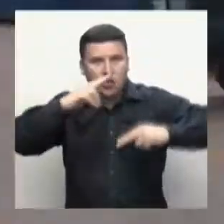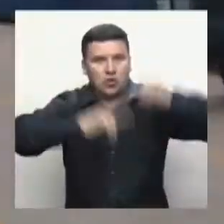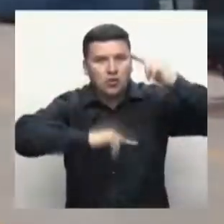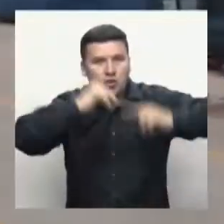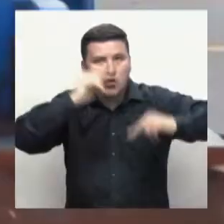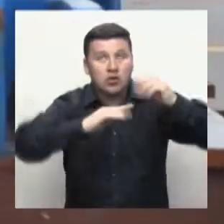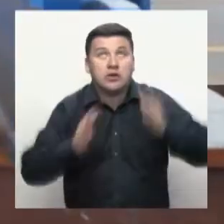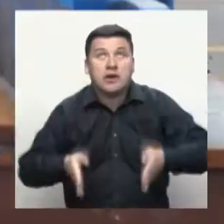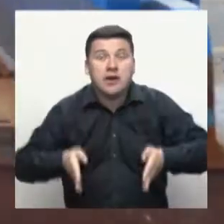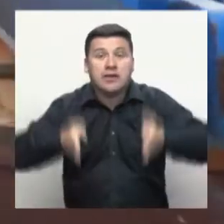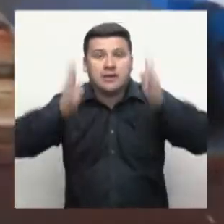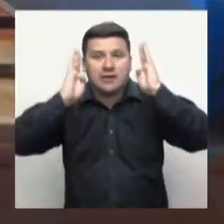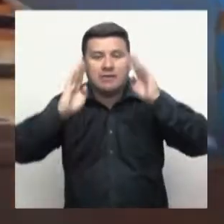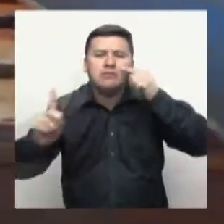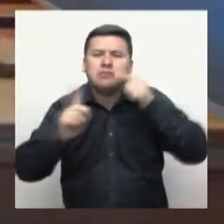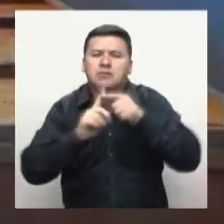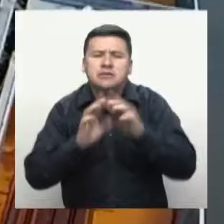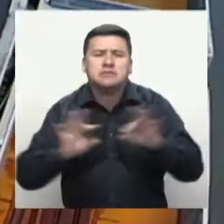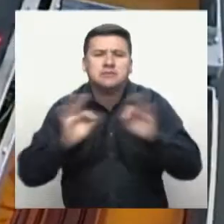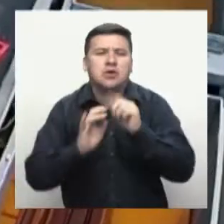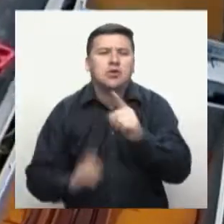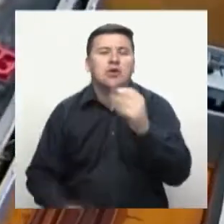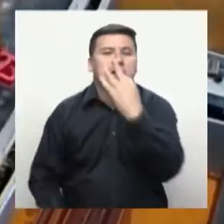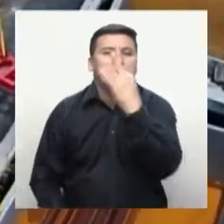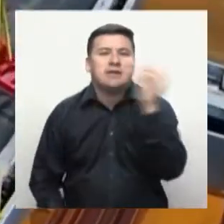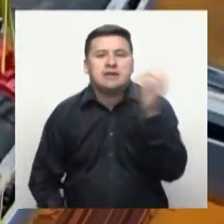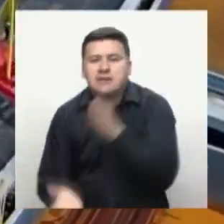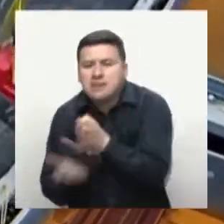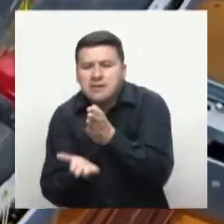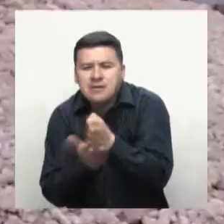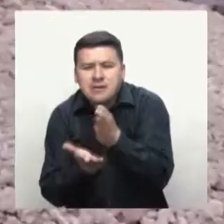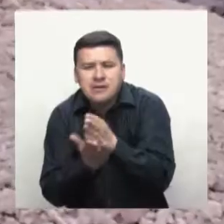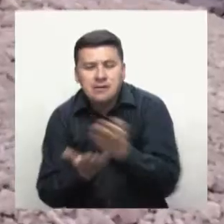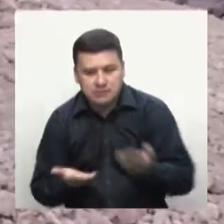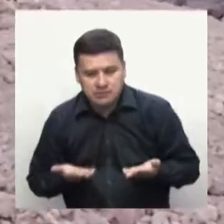y que responden a las necesidades del sector productivo y empresarial del país.